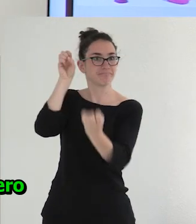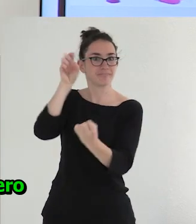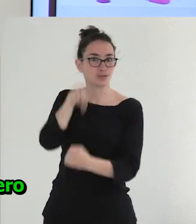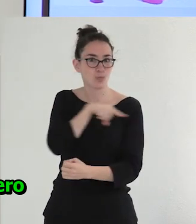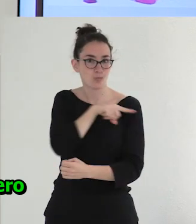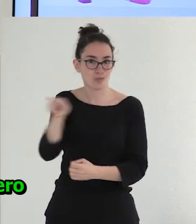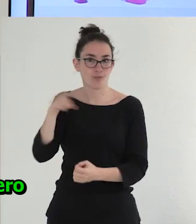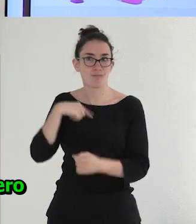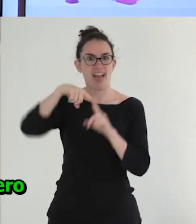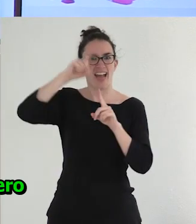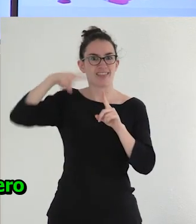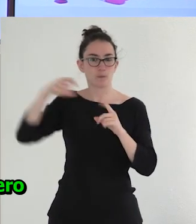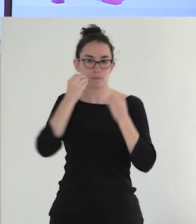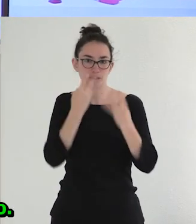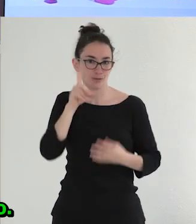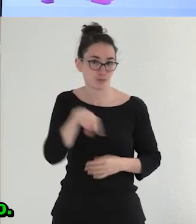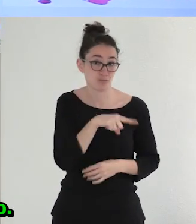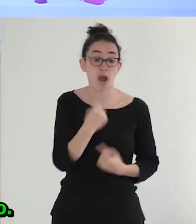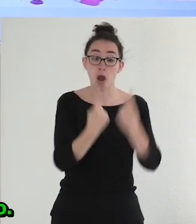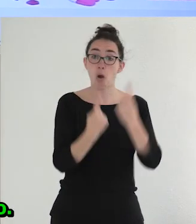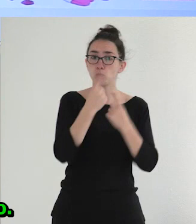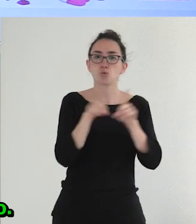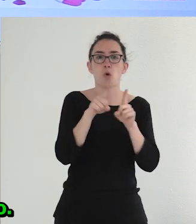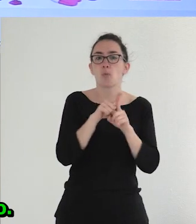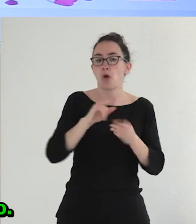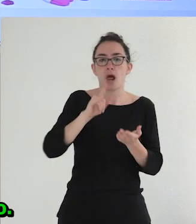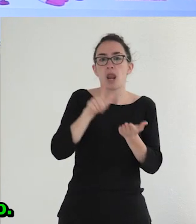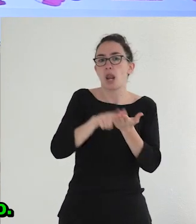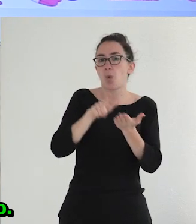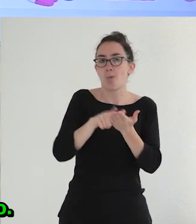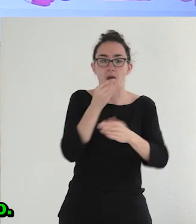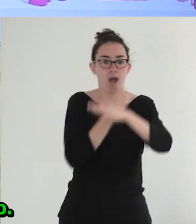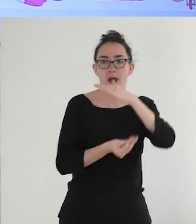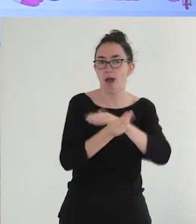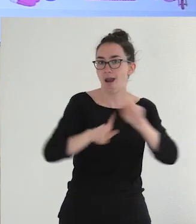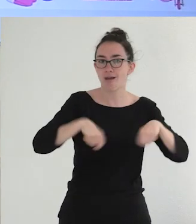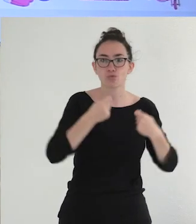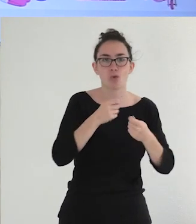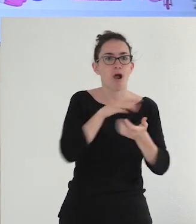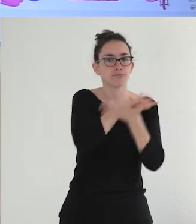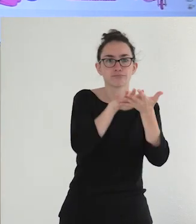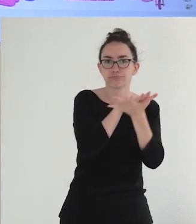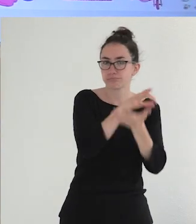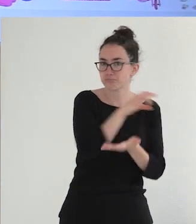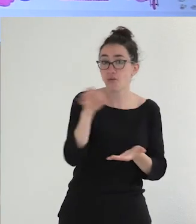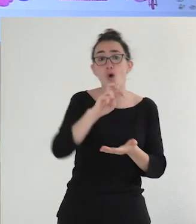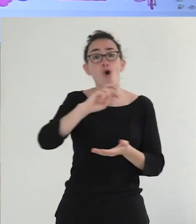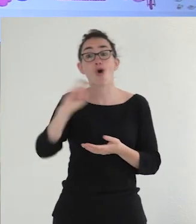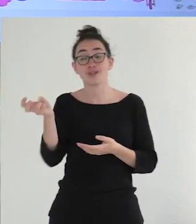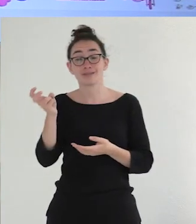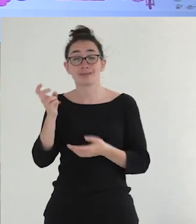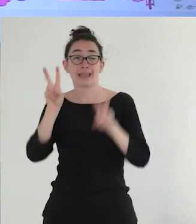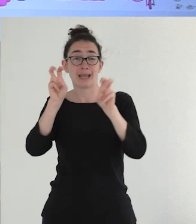el idioma del género, pues es su lengua materna, lo habla perfectamente y no tiene que hacer ningún esfuerzo. Hay otra gente que el idioma del género, pues